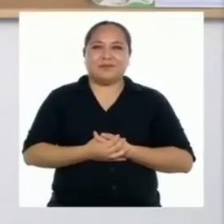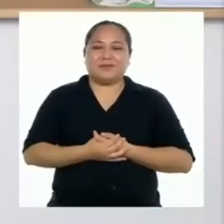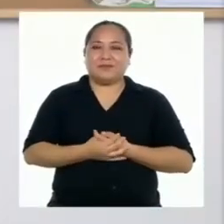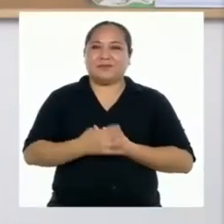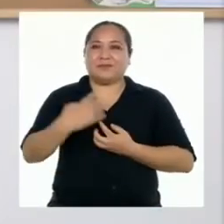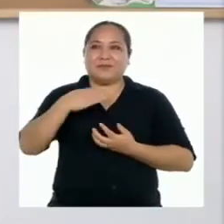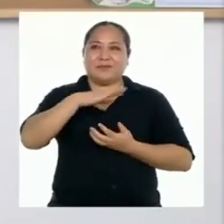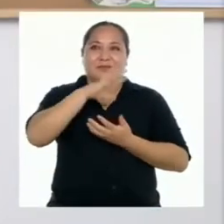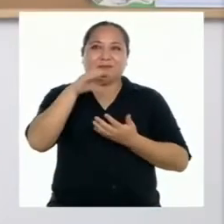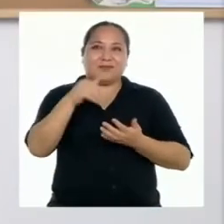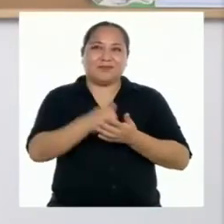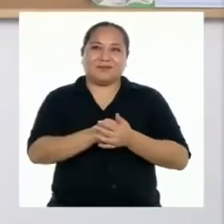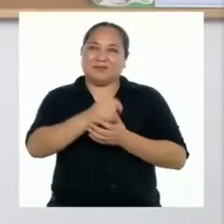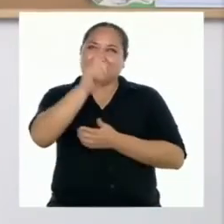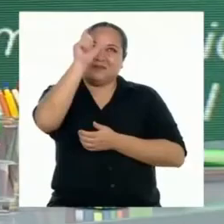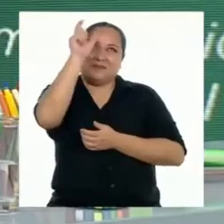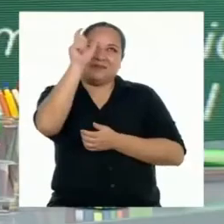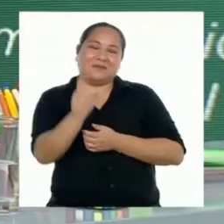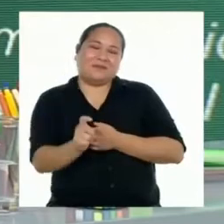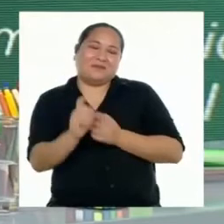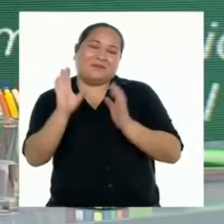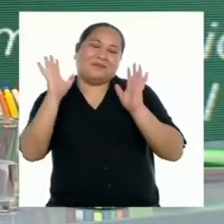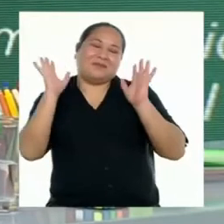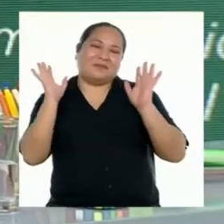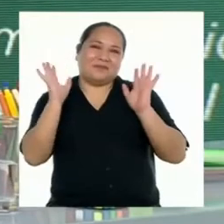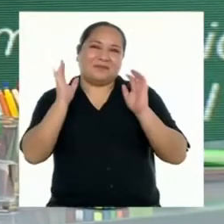Todo un personaje.